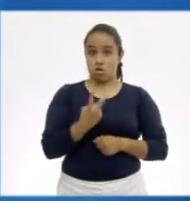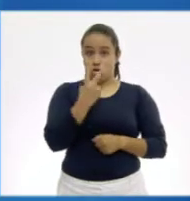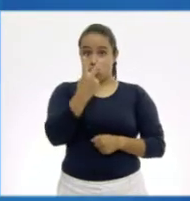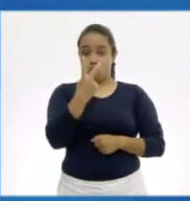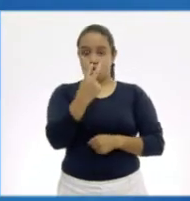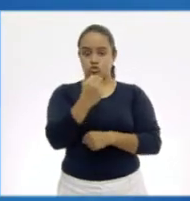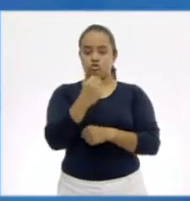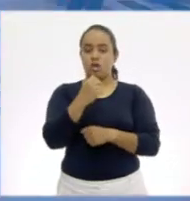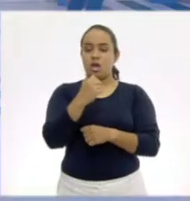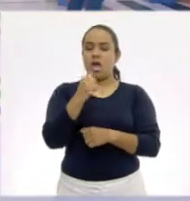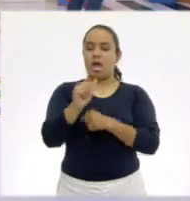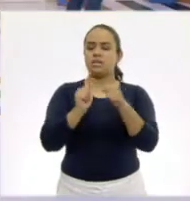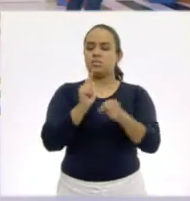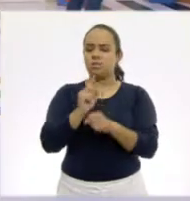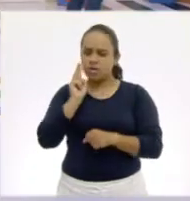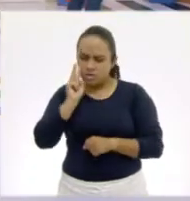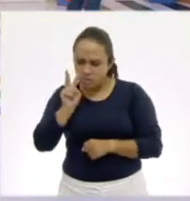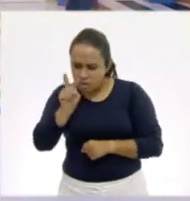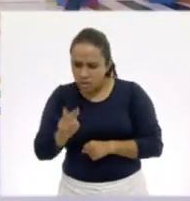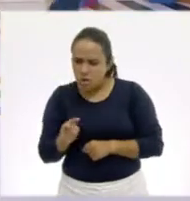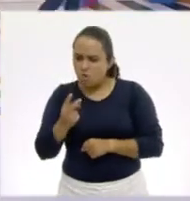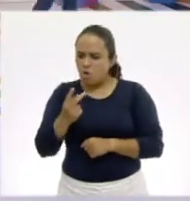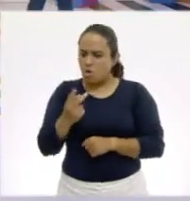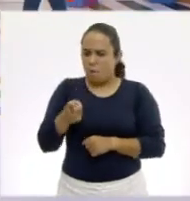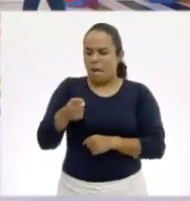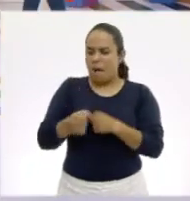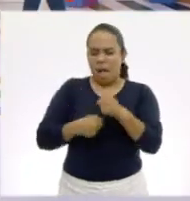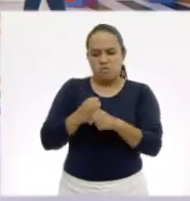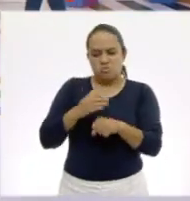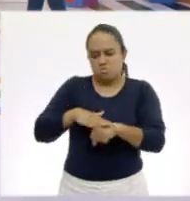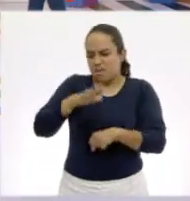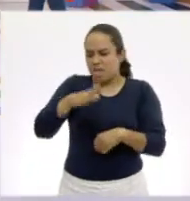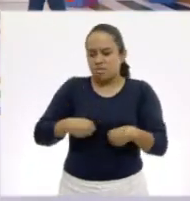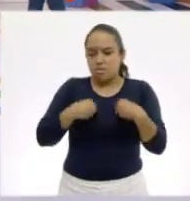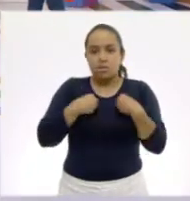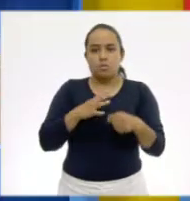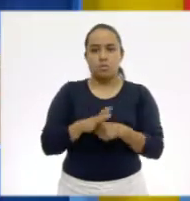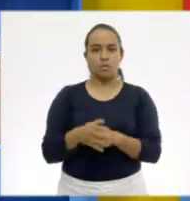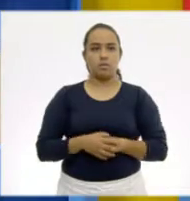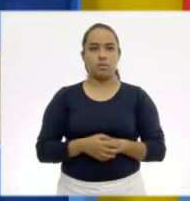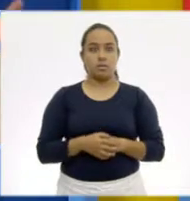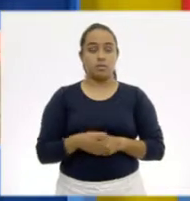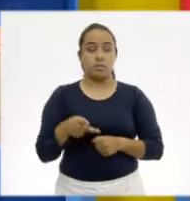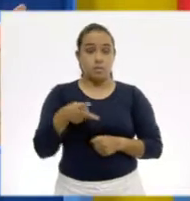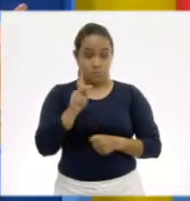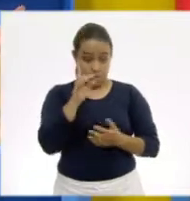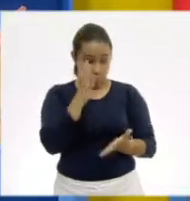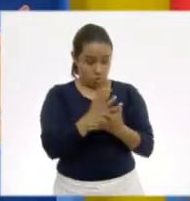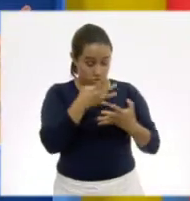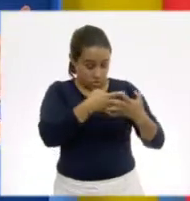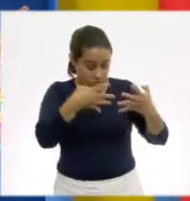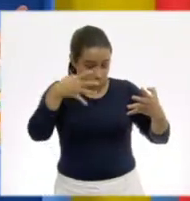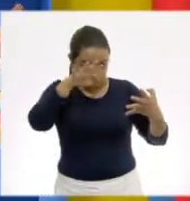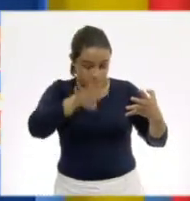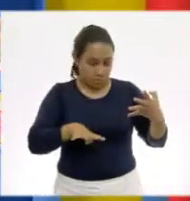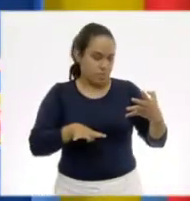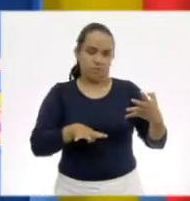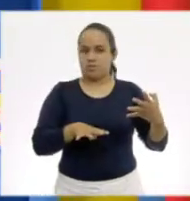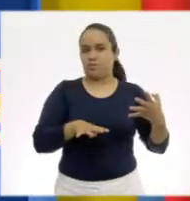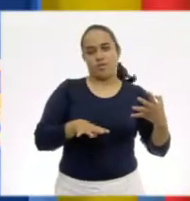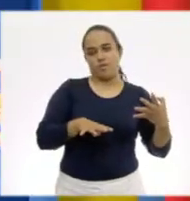animales que pueden vivir más años? Oye, pero no nos está diciendo que es solo de la tabla. No.